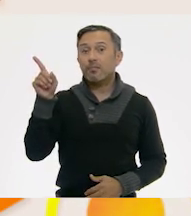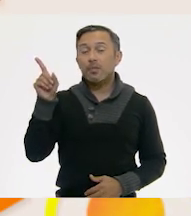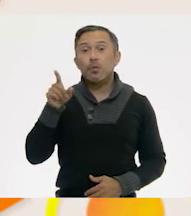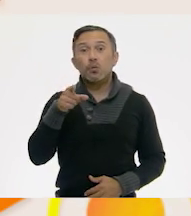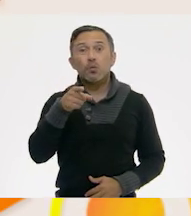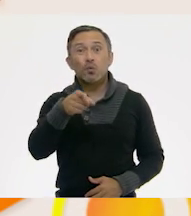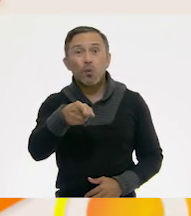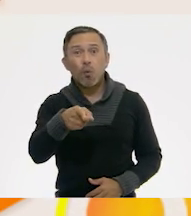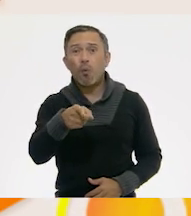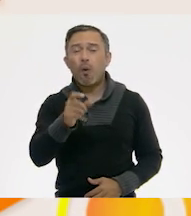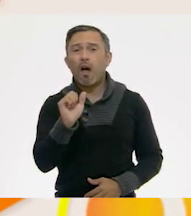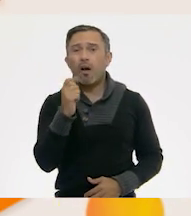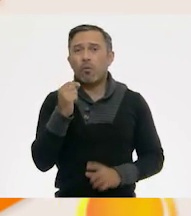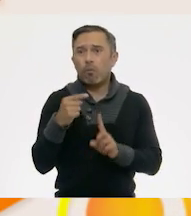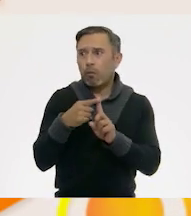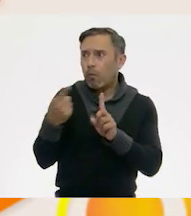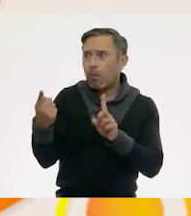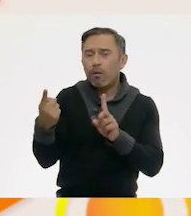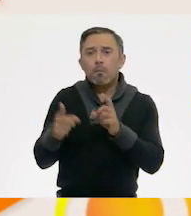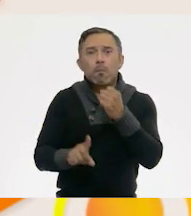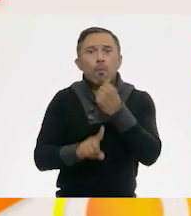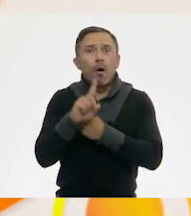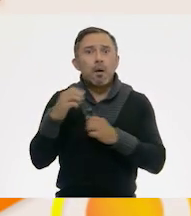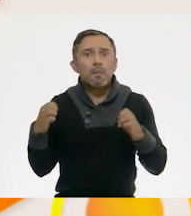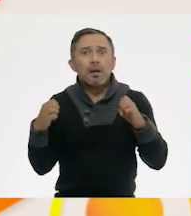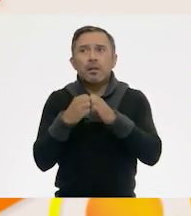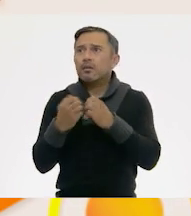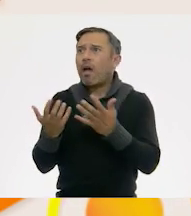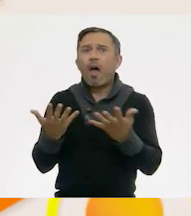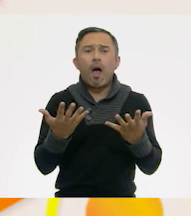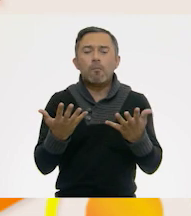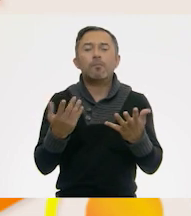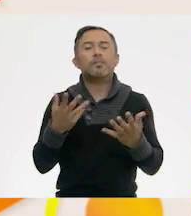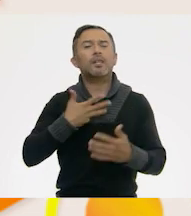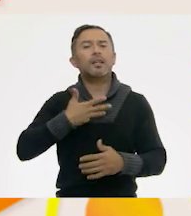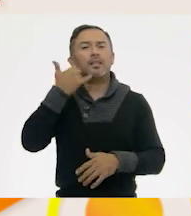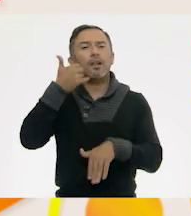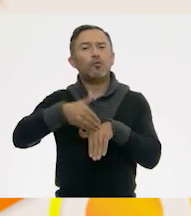tú o alguien cerca de ti tenga una emergencia. ¡Gracias!